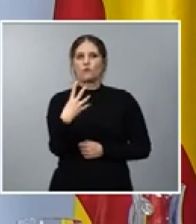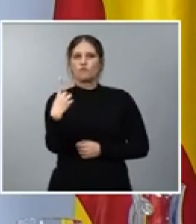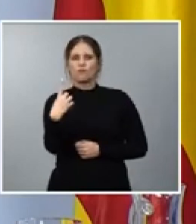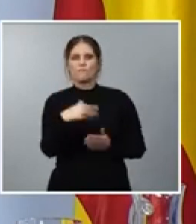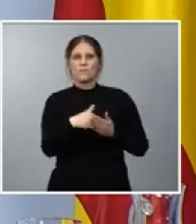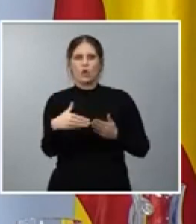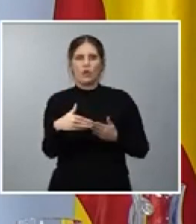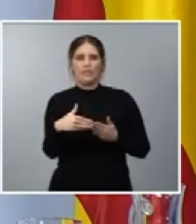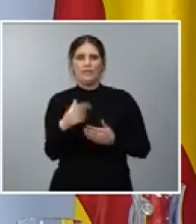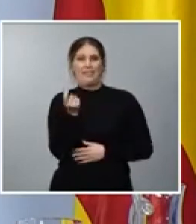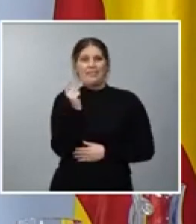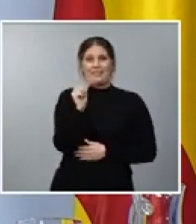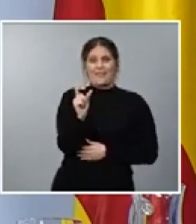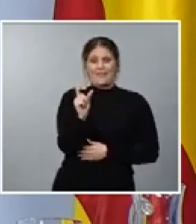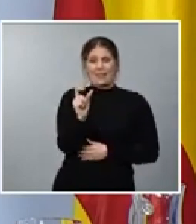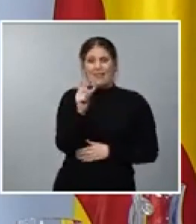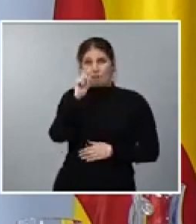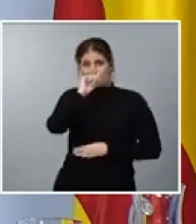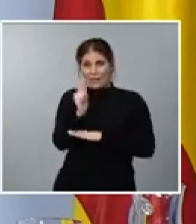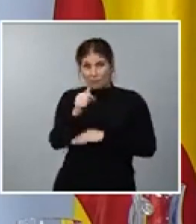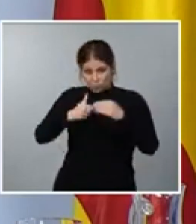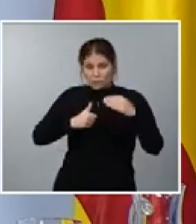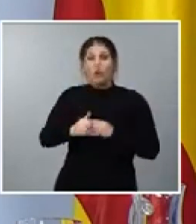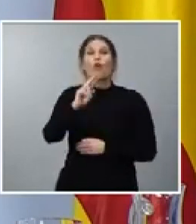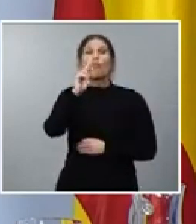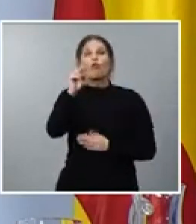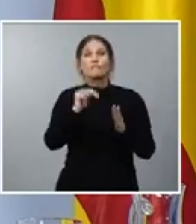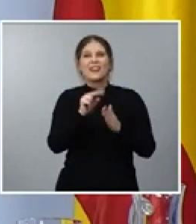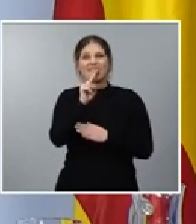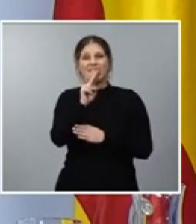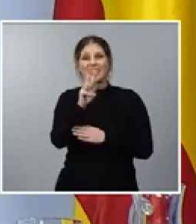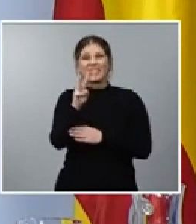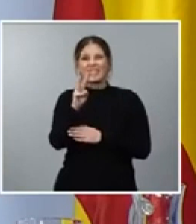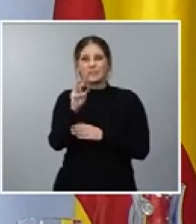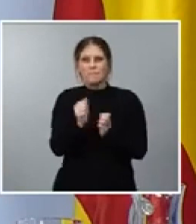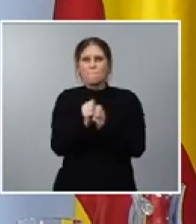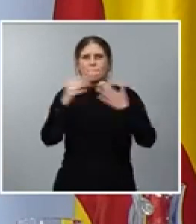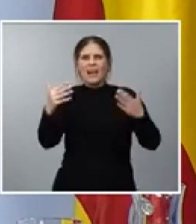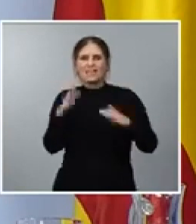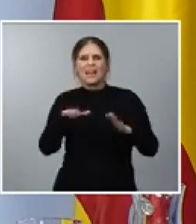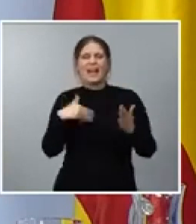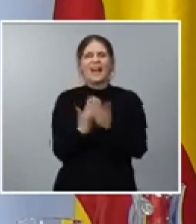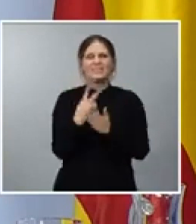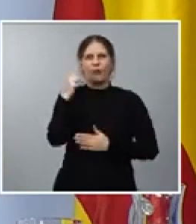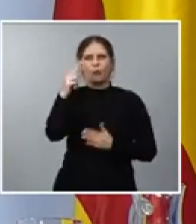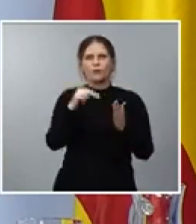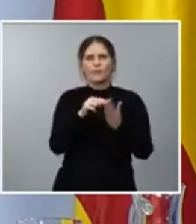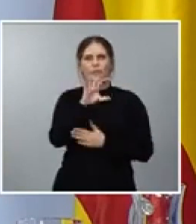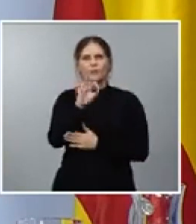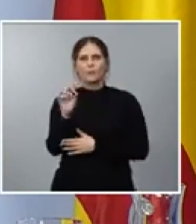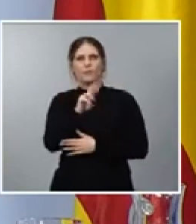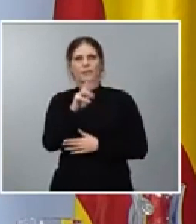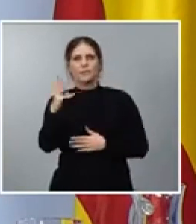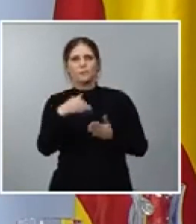una cifra que en los presupuestos 2023 se eleva hasta los 3.522 millones. Esto